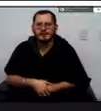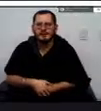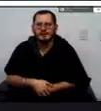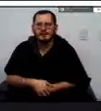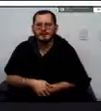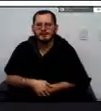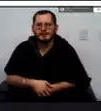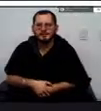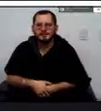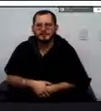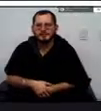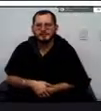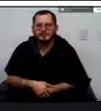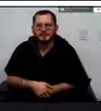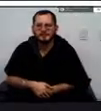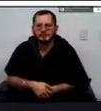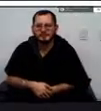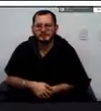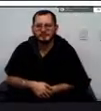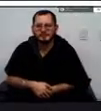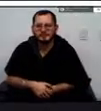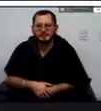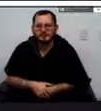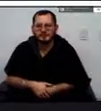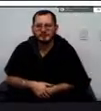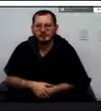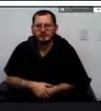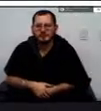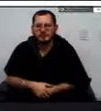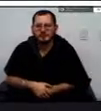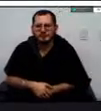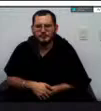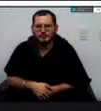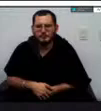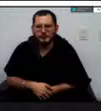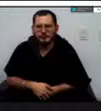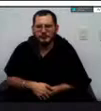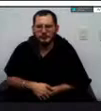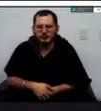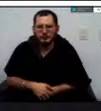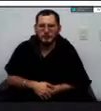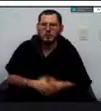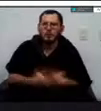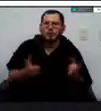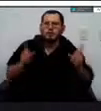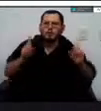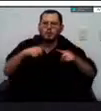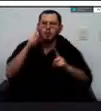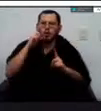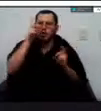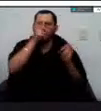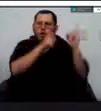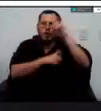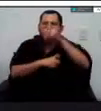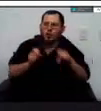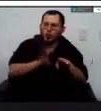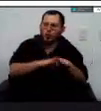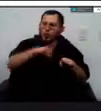cordillera entonces tenemos territorio montañoso donde se presentan digamos que